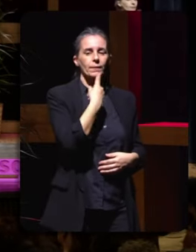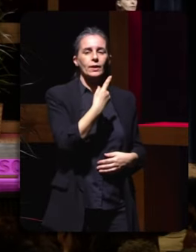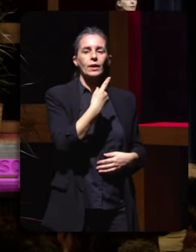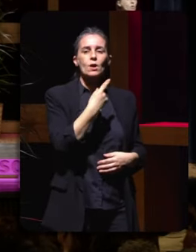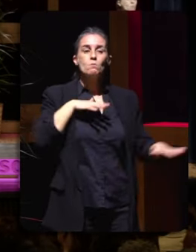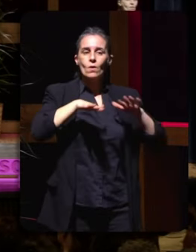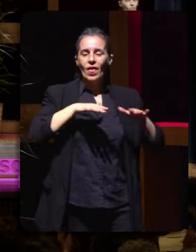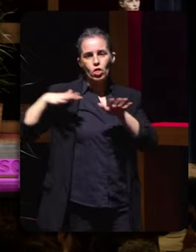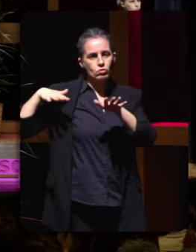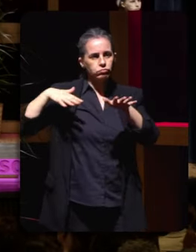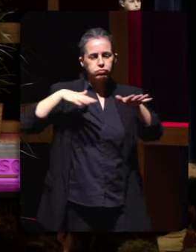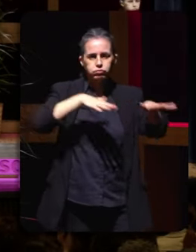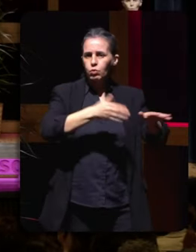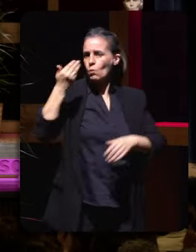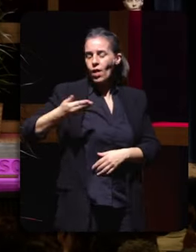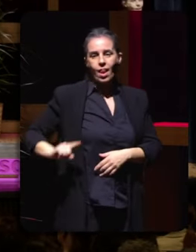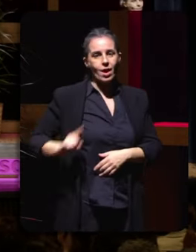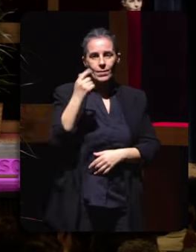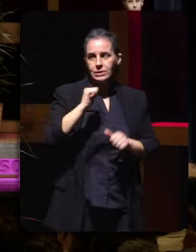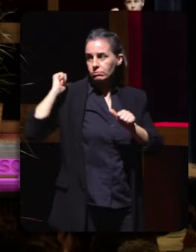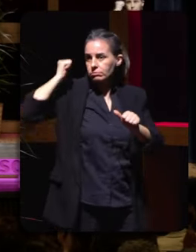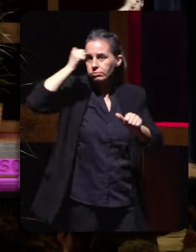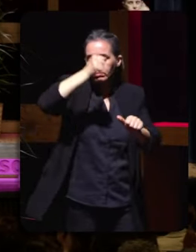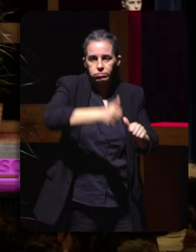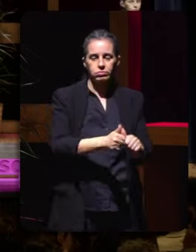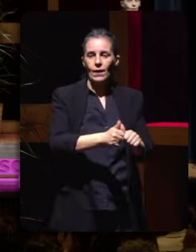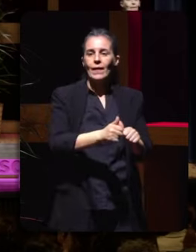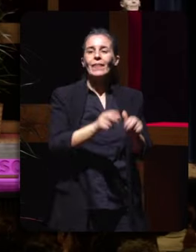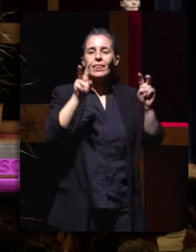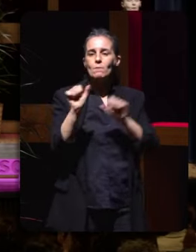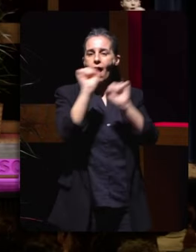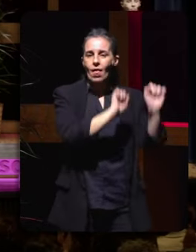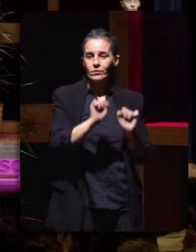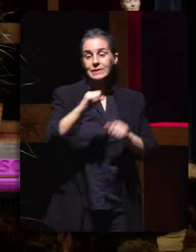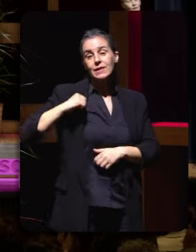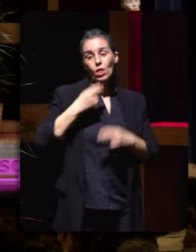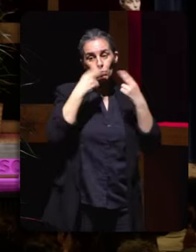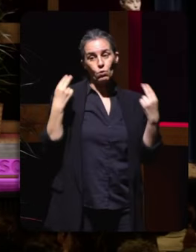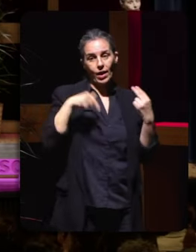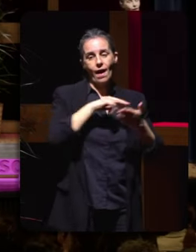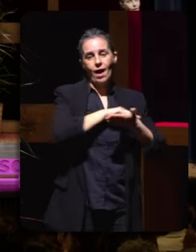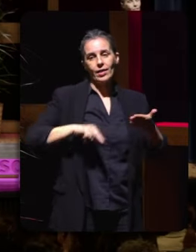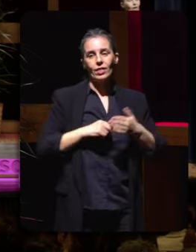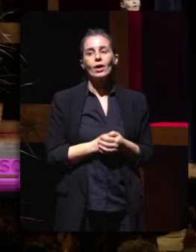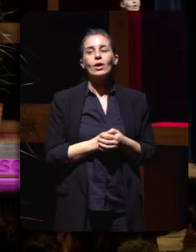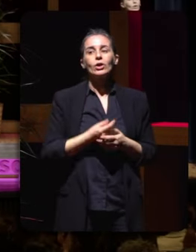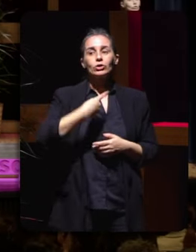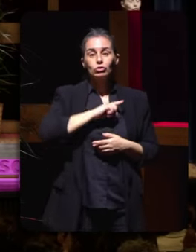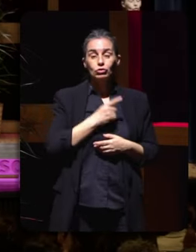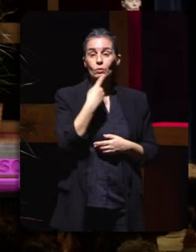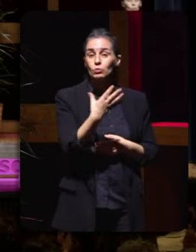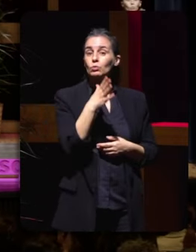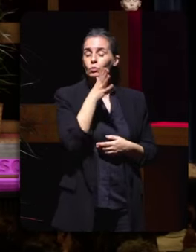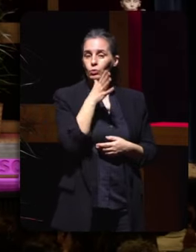importante que houve nunca en defensa da sanidade pública en Galicia. E decimos isto